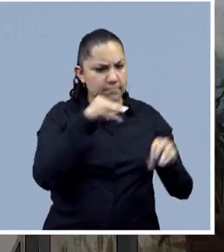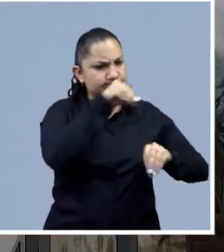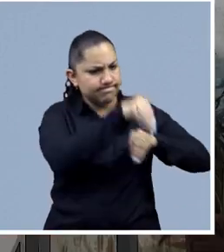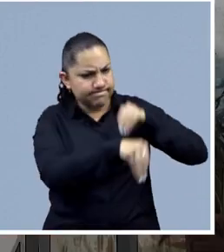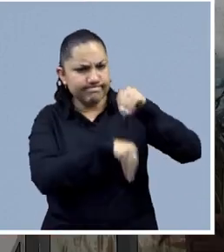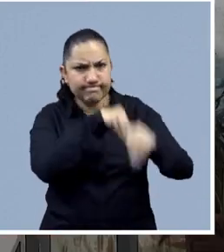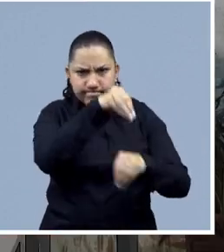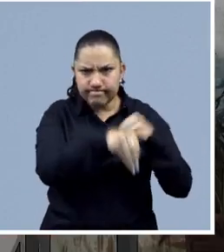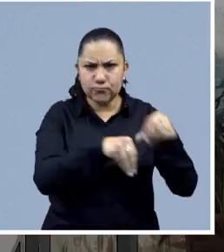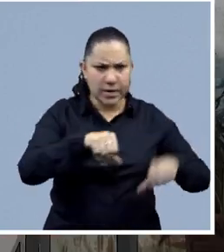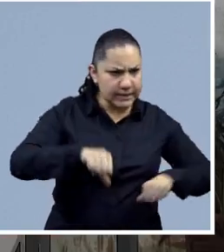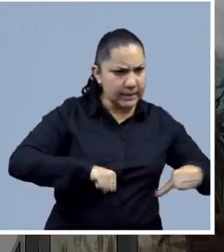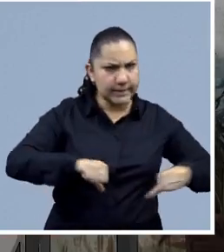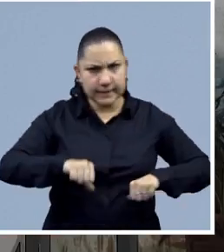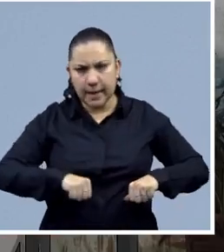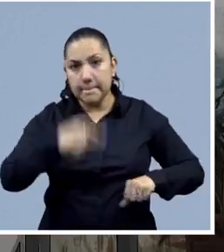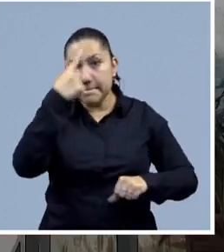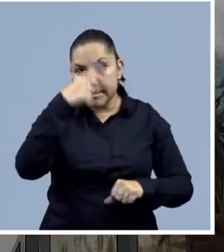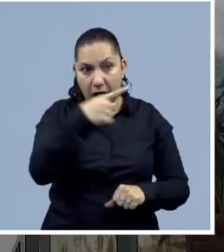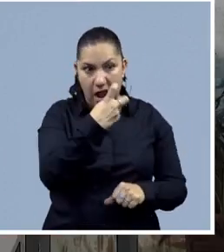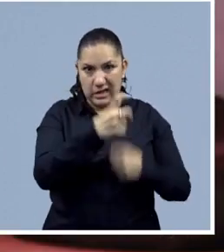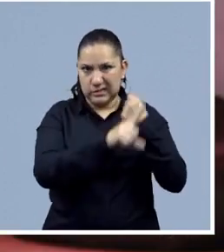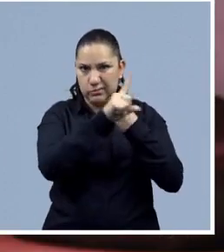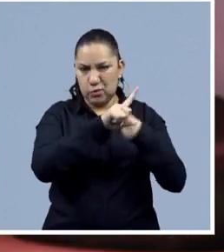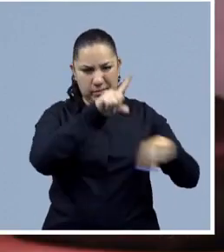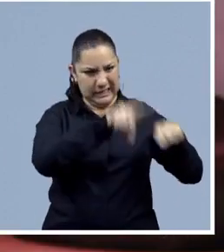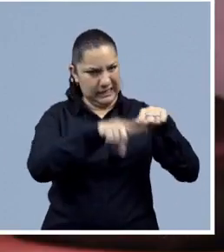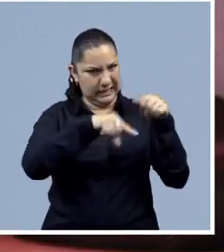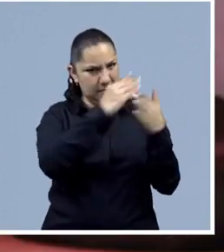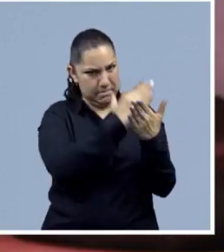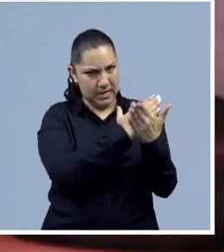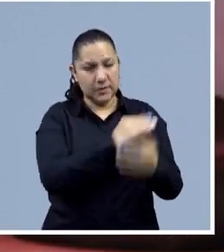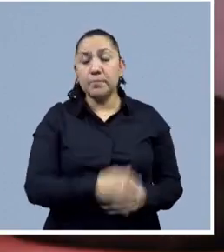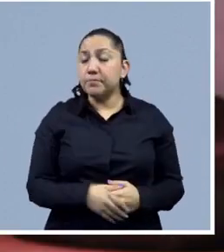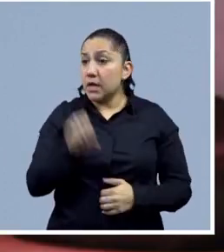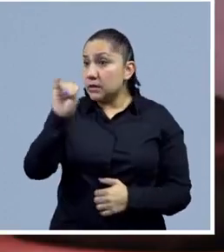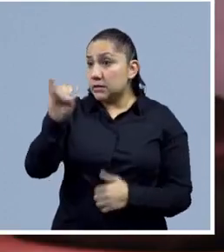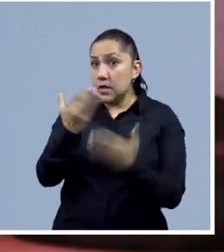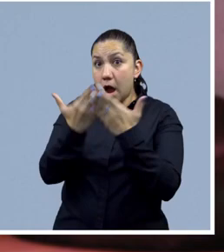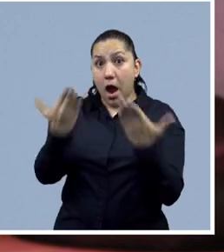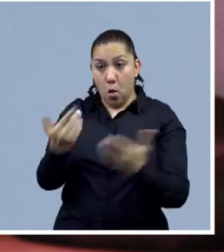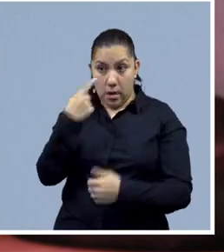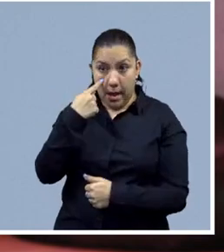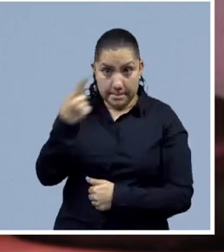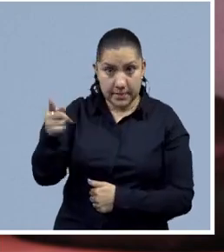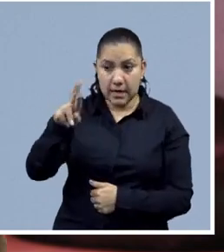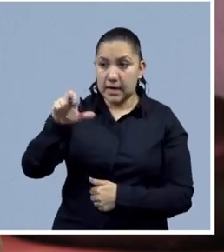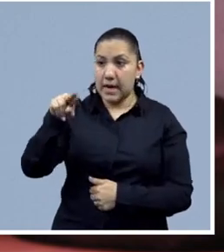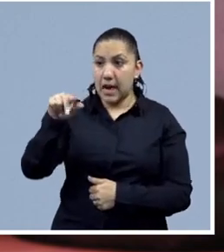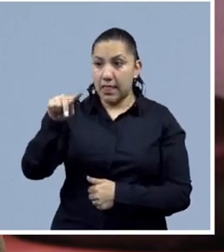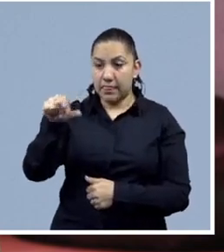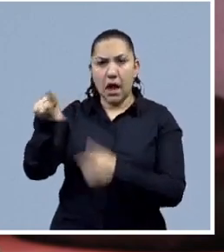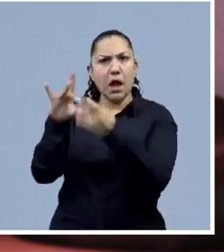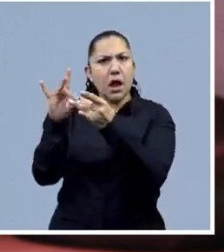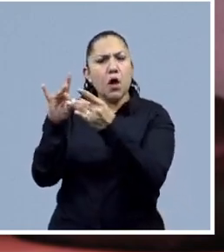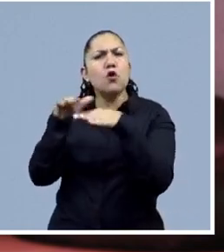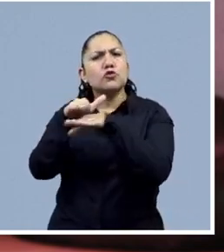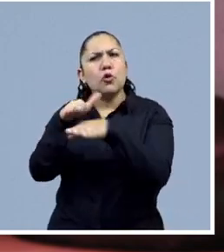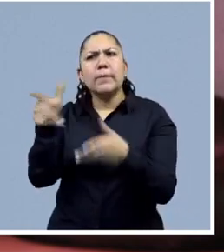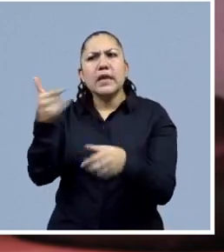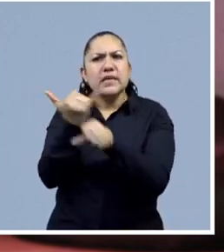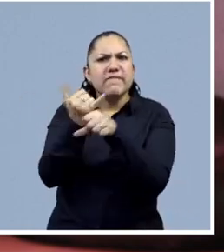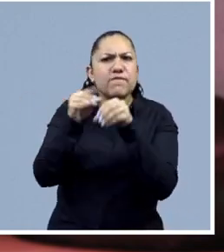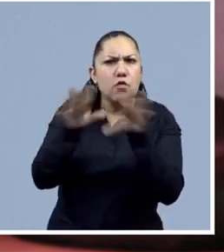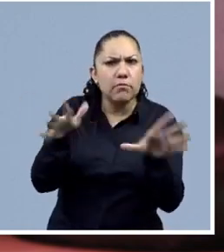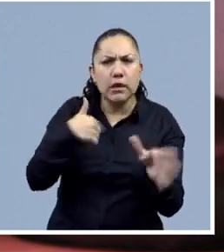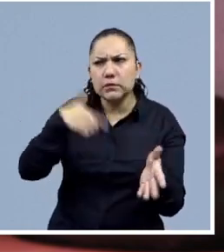fomentar la cultura sobre esta problemática. Así es, es por eso que Renata en la siguiente nota nos platica dónde, cómo, cuándo, de qué manera estar